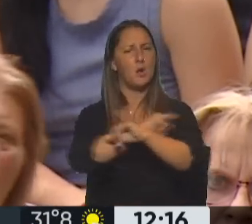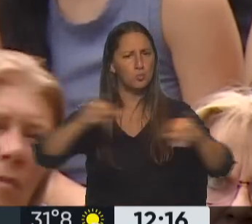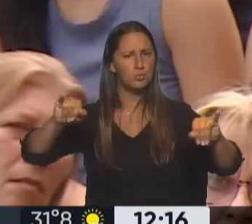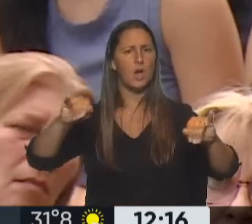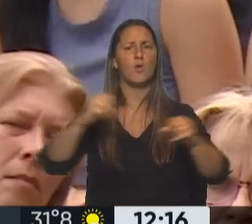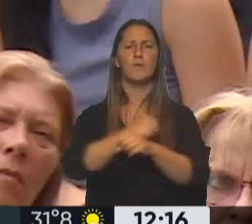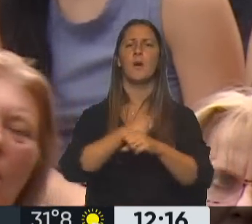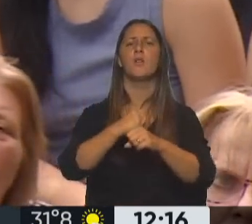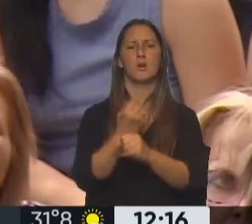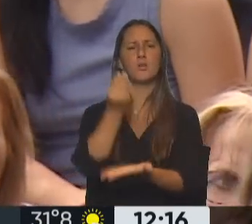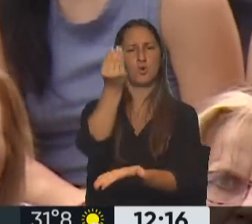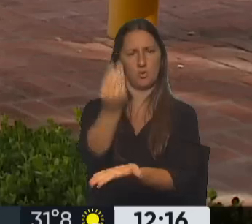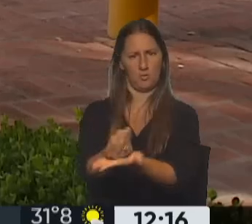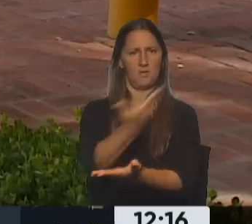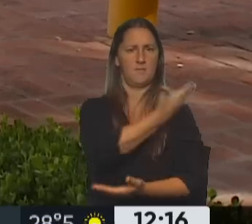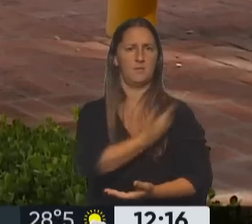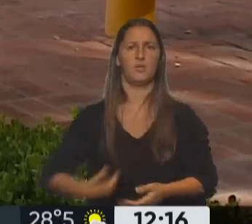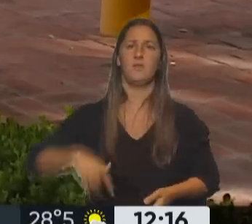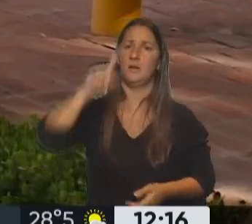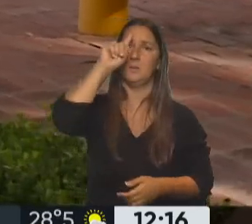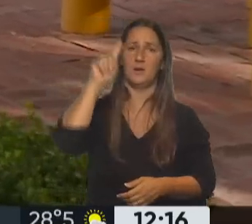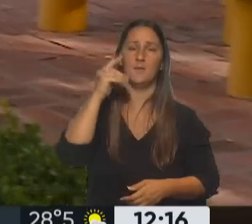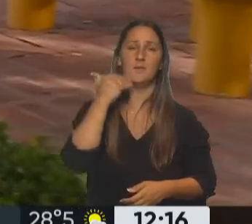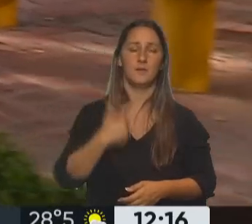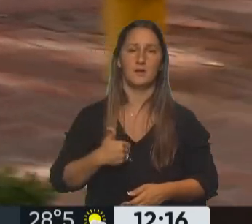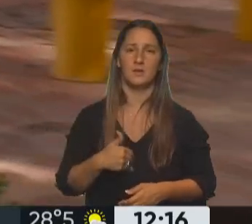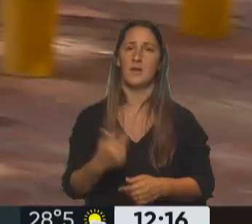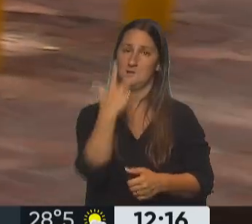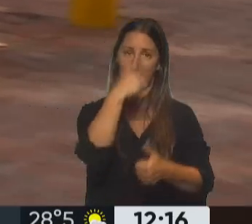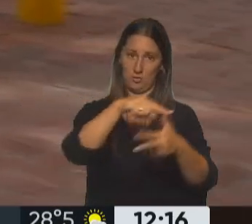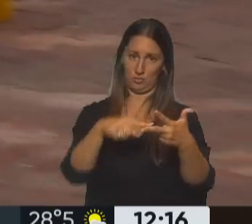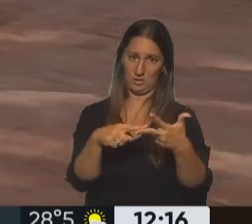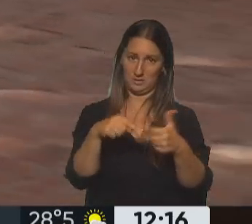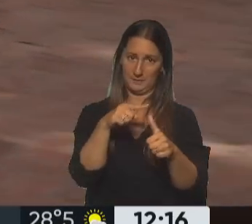que voy a ser candidato a presidente de la Argentina. Y estoy para ofrecer tres cosas.